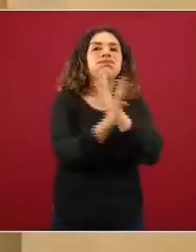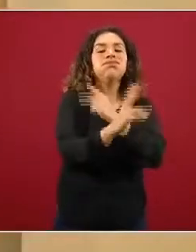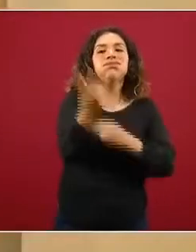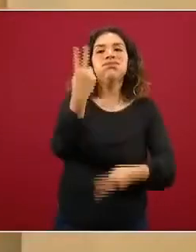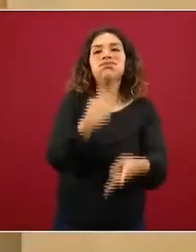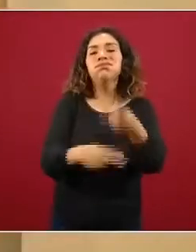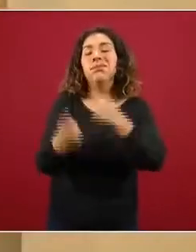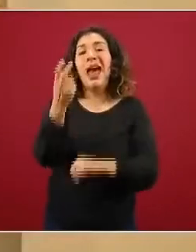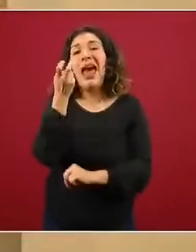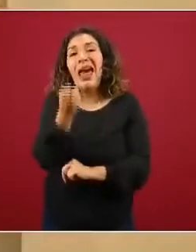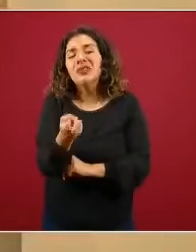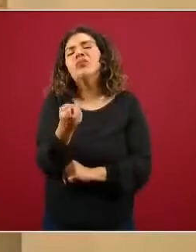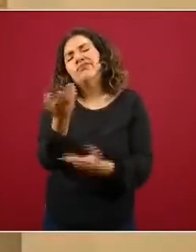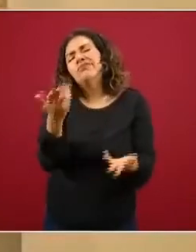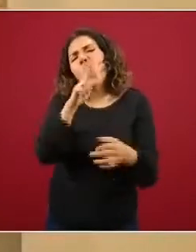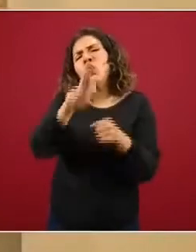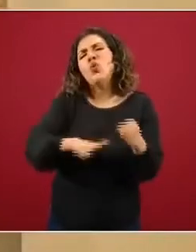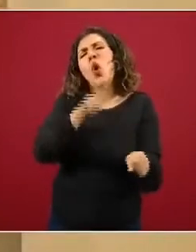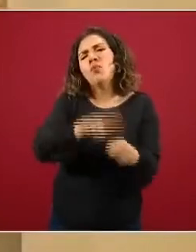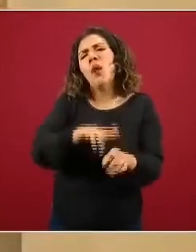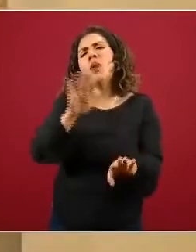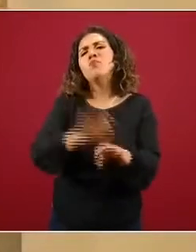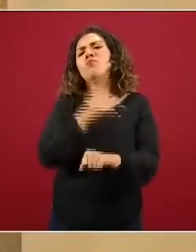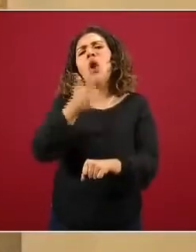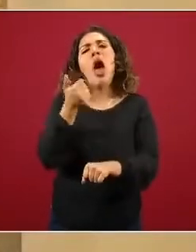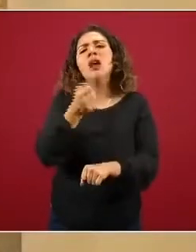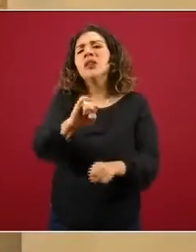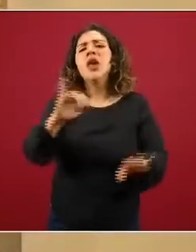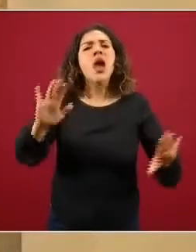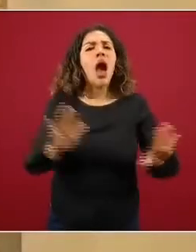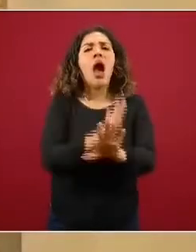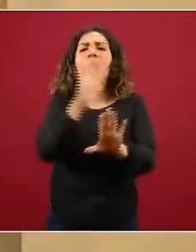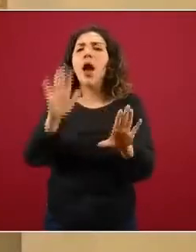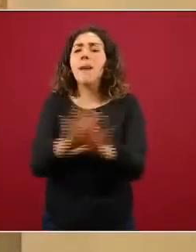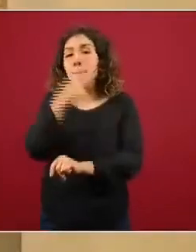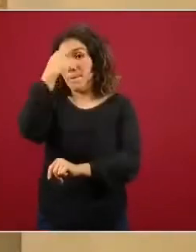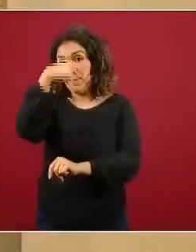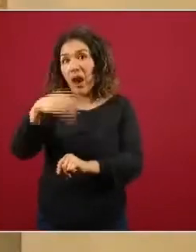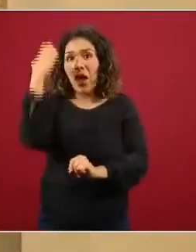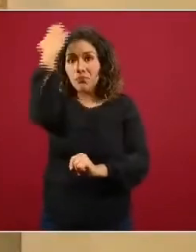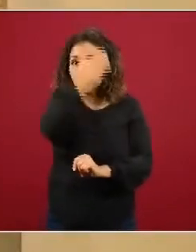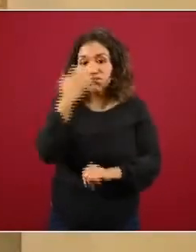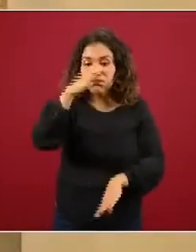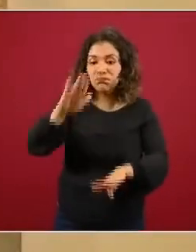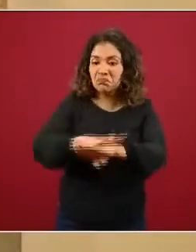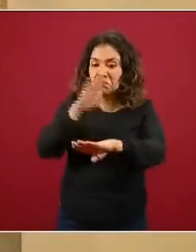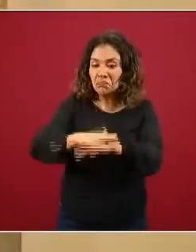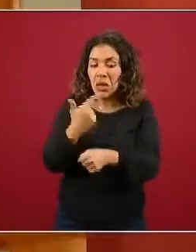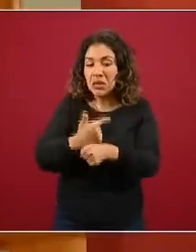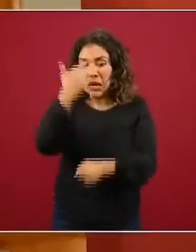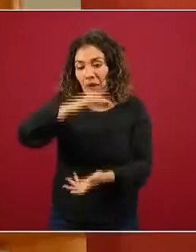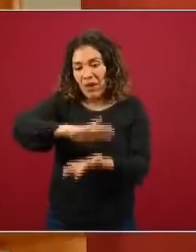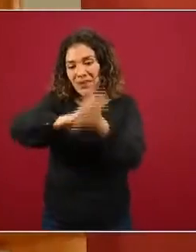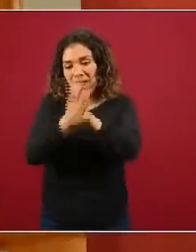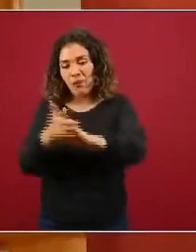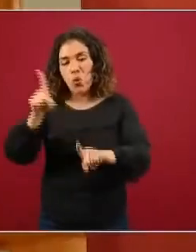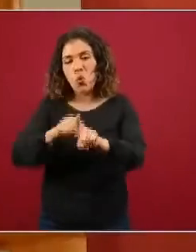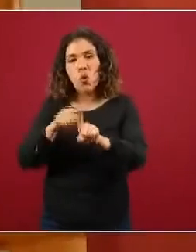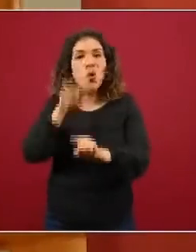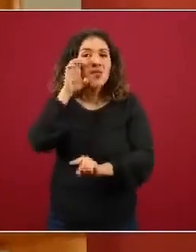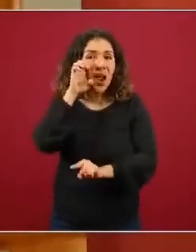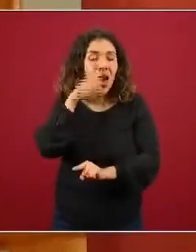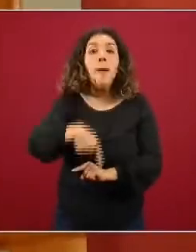Esto también es normal, dado que los cambios de evaluación de riesgos al naranja, aunque